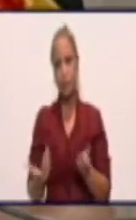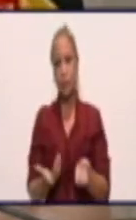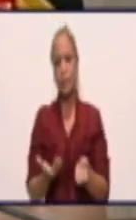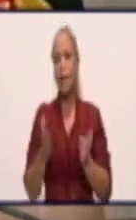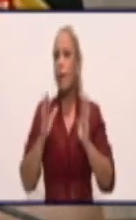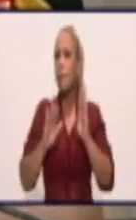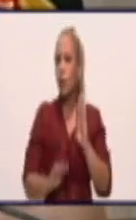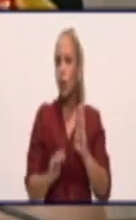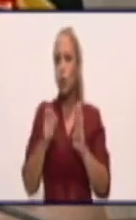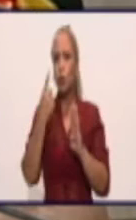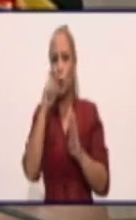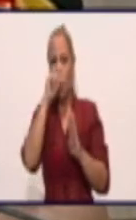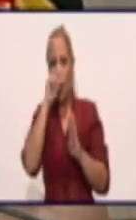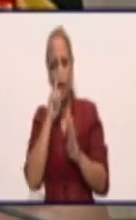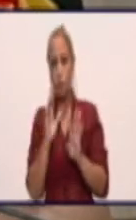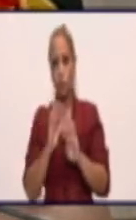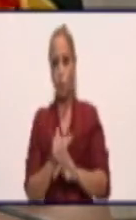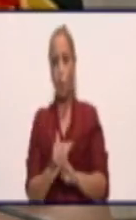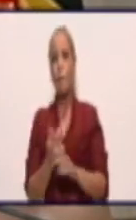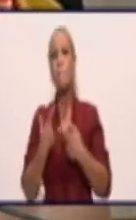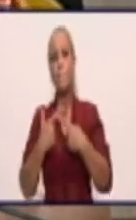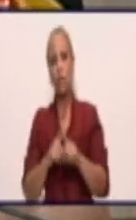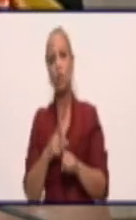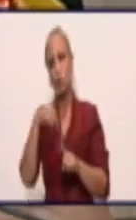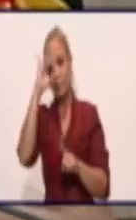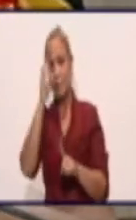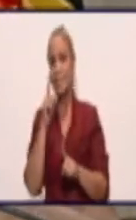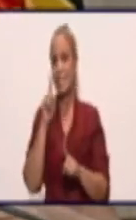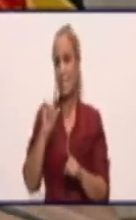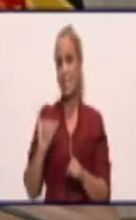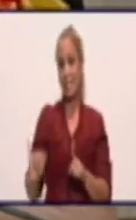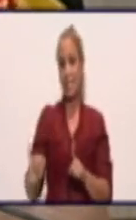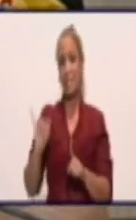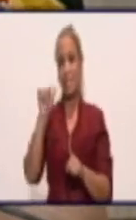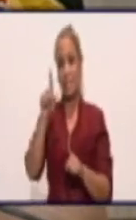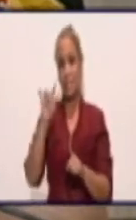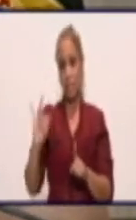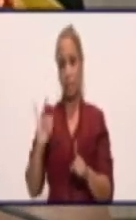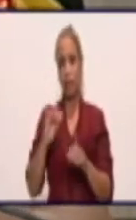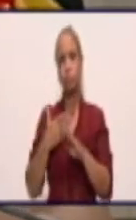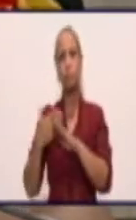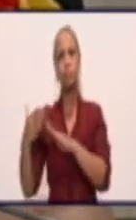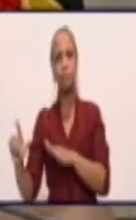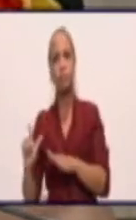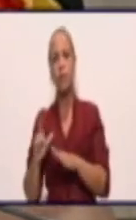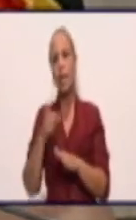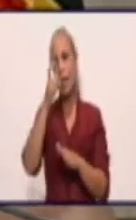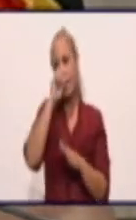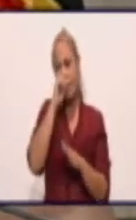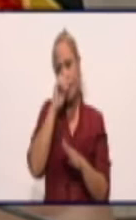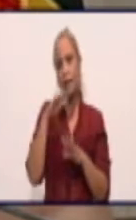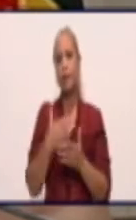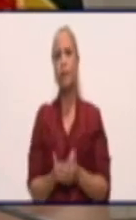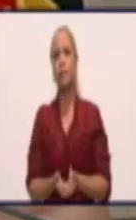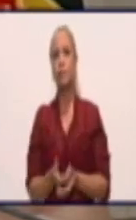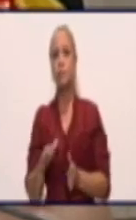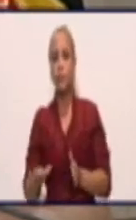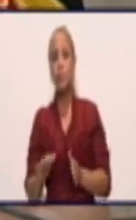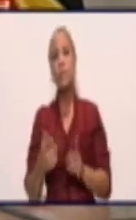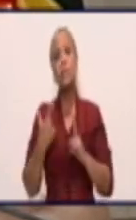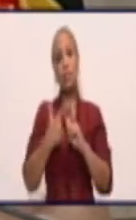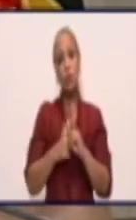un año, pero sí tuvimos 17 casos en el resto del grupo de las edades que comprenden la edad pediátrica y una gestante.